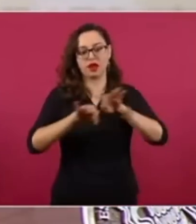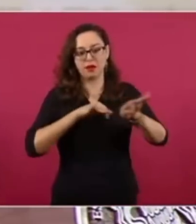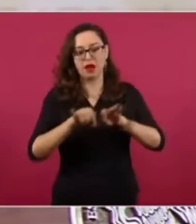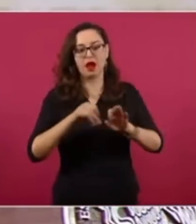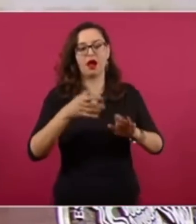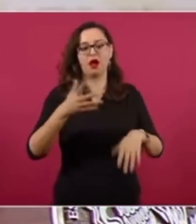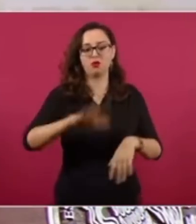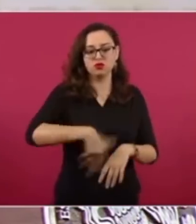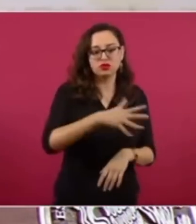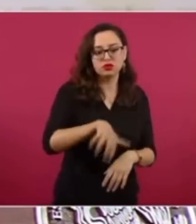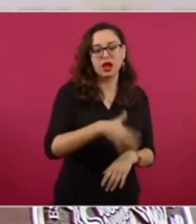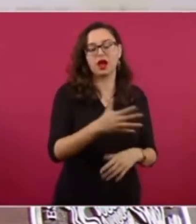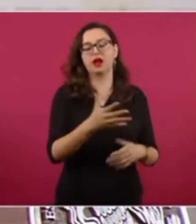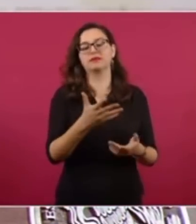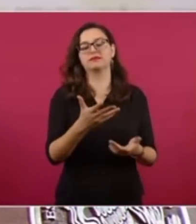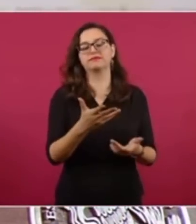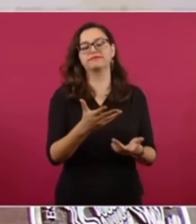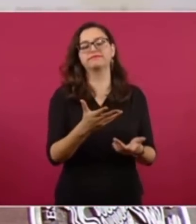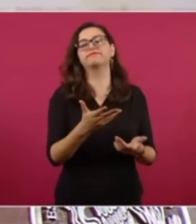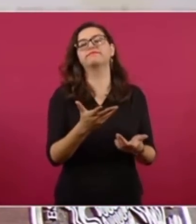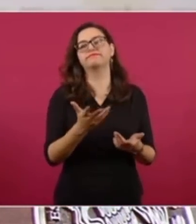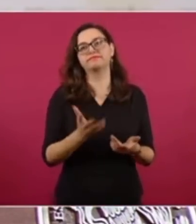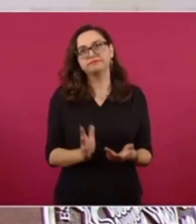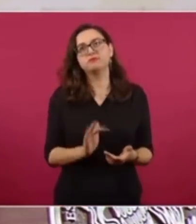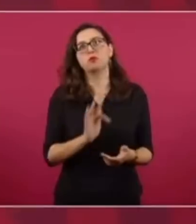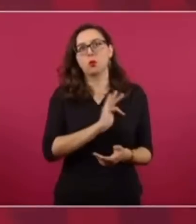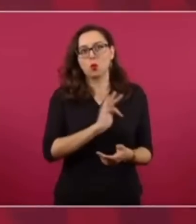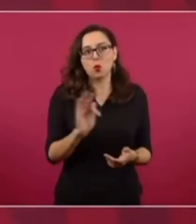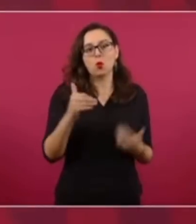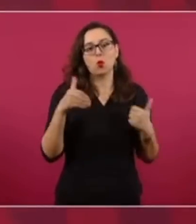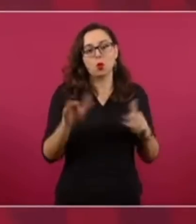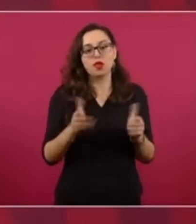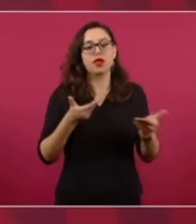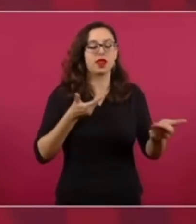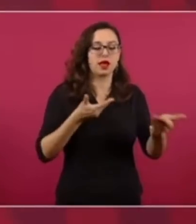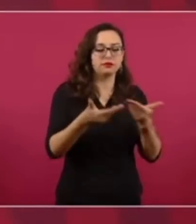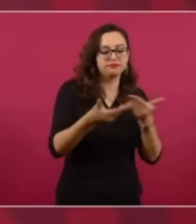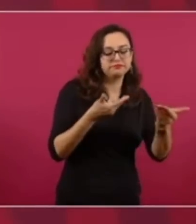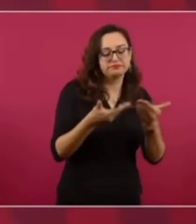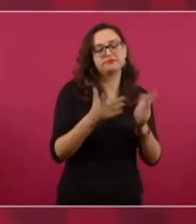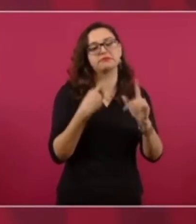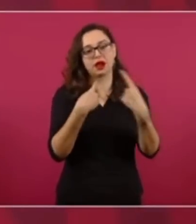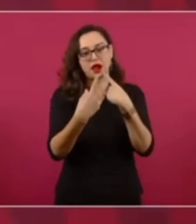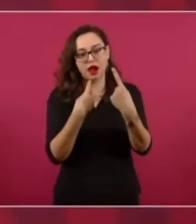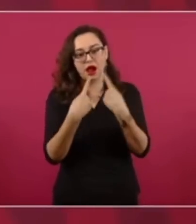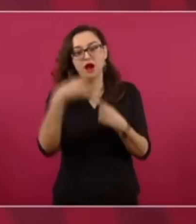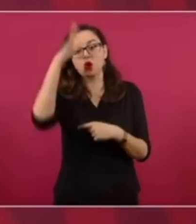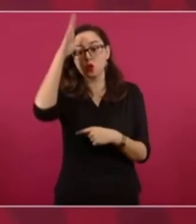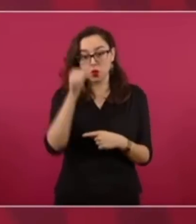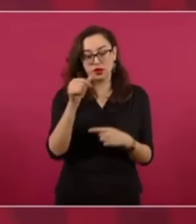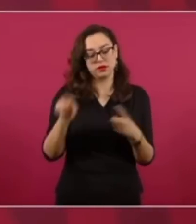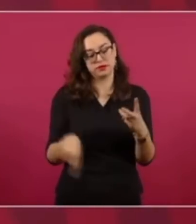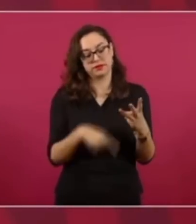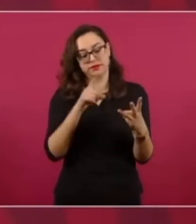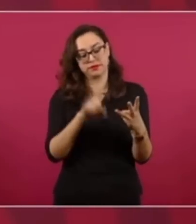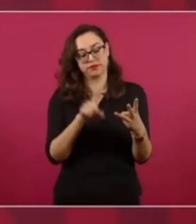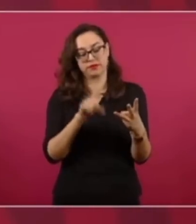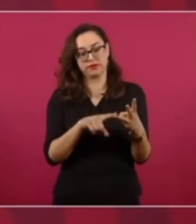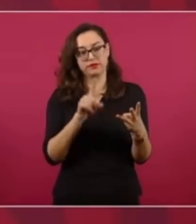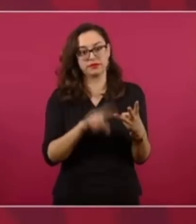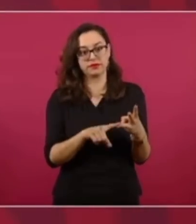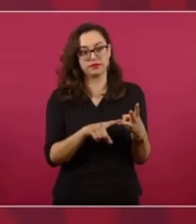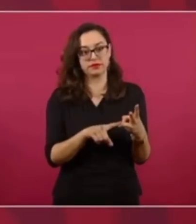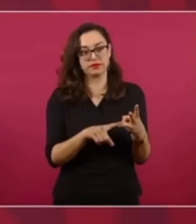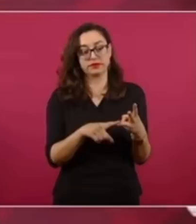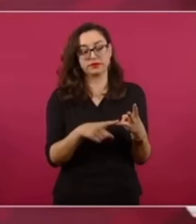para explotar litio y tomar en cuenta también eso. Y lo tercero es que no